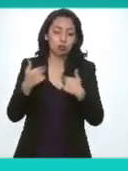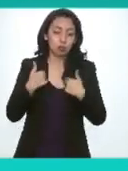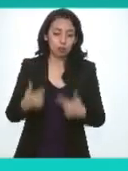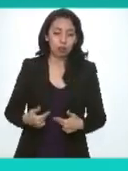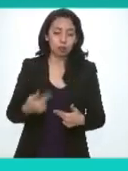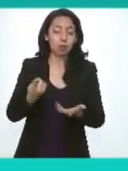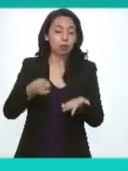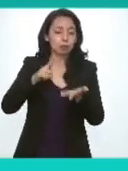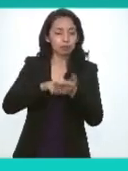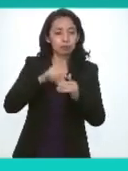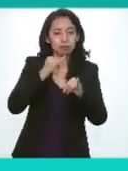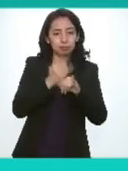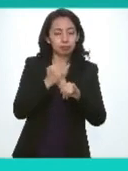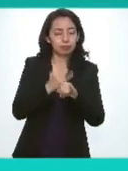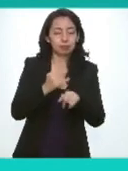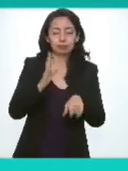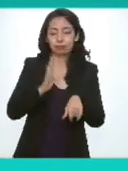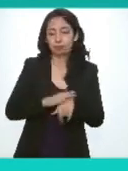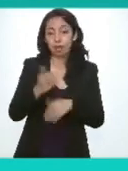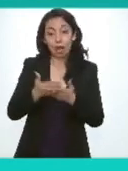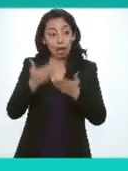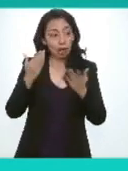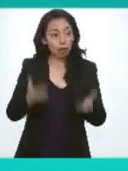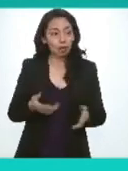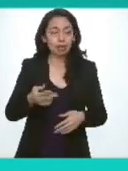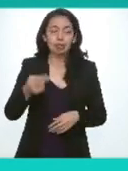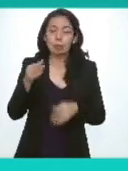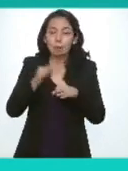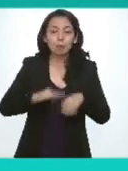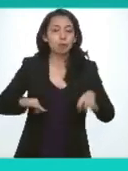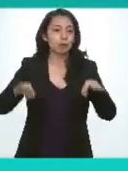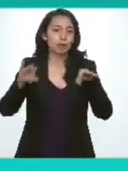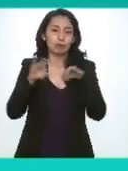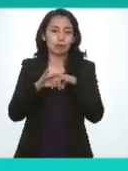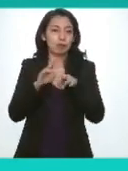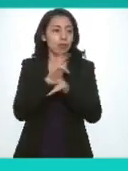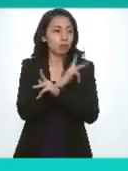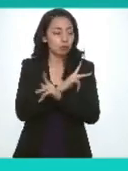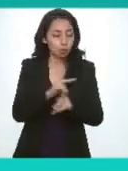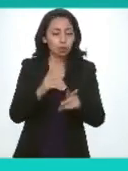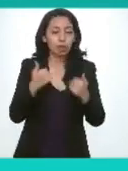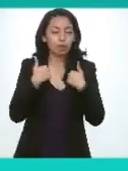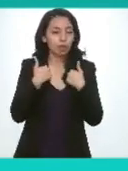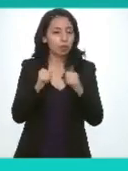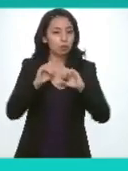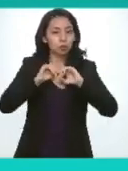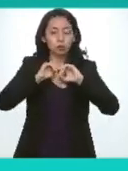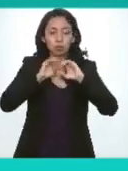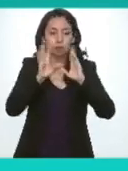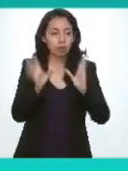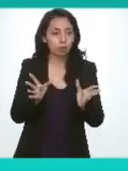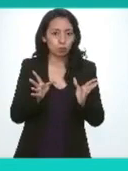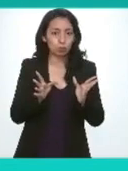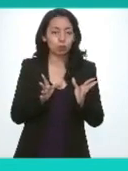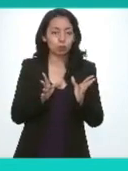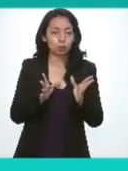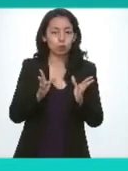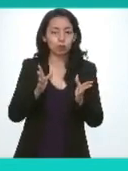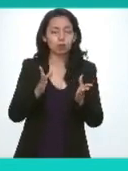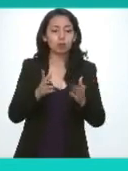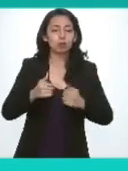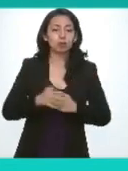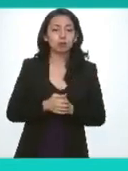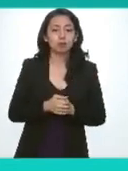espacio digital creo que hoy más que nunca es importante que todos tengamos claro pues los